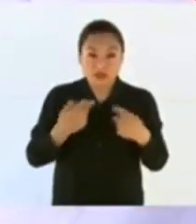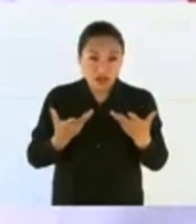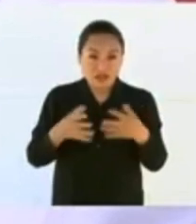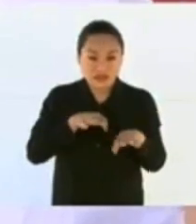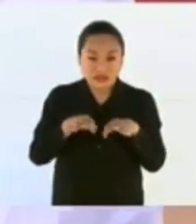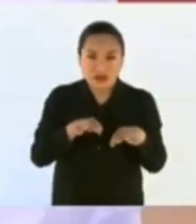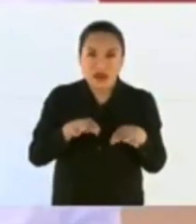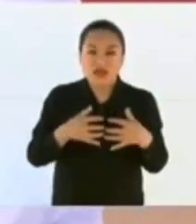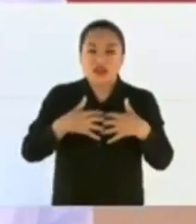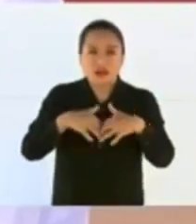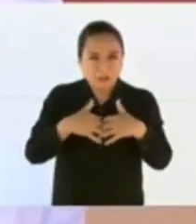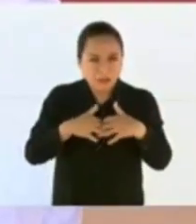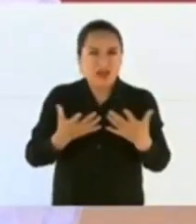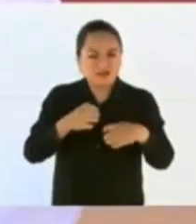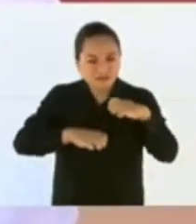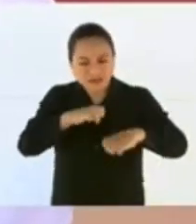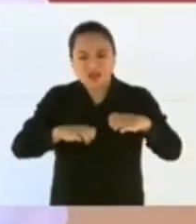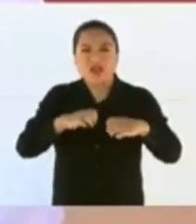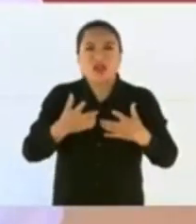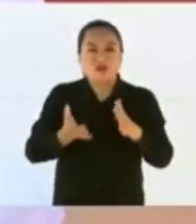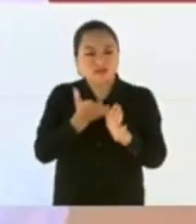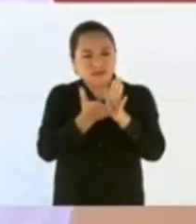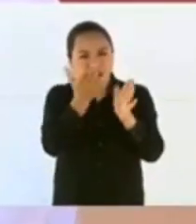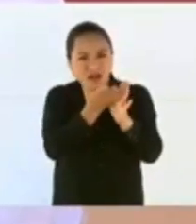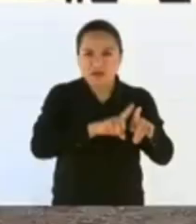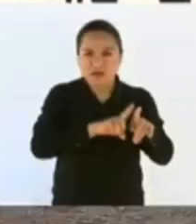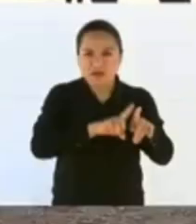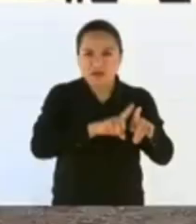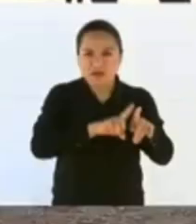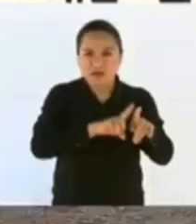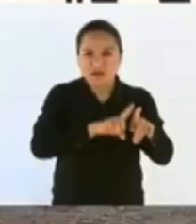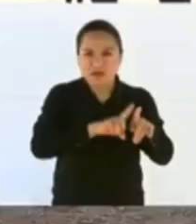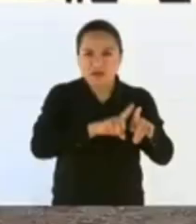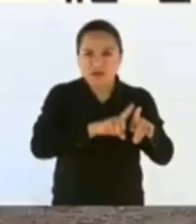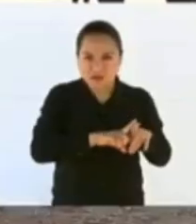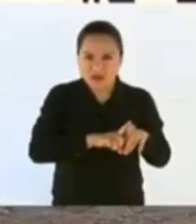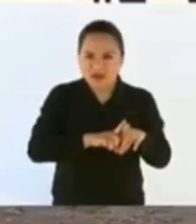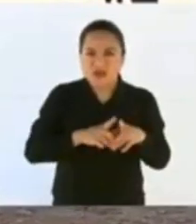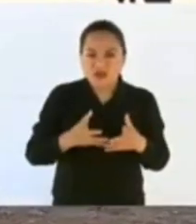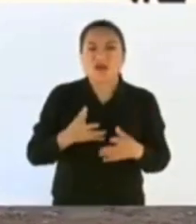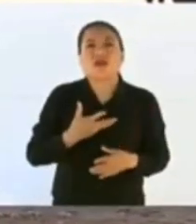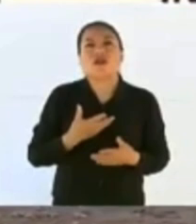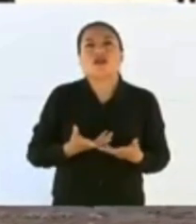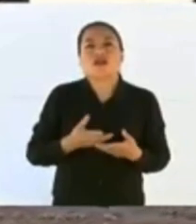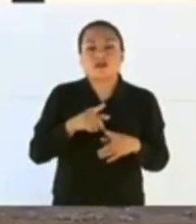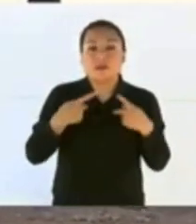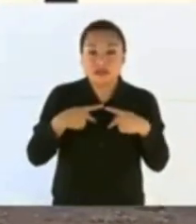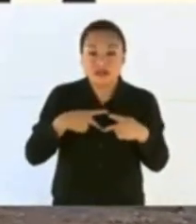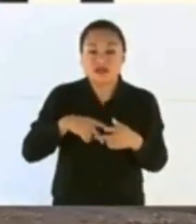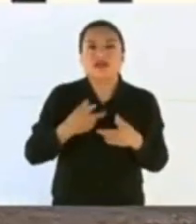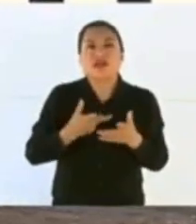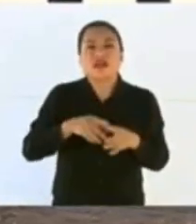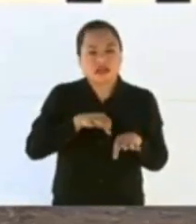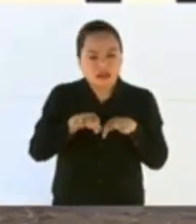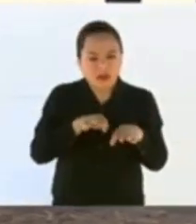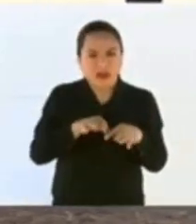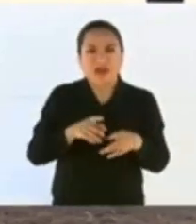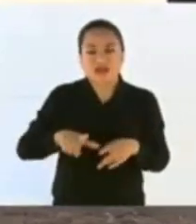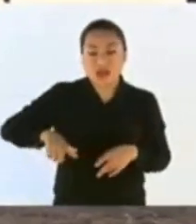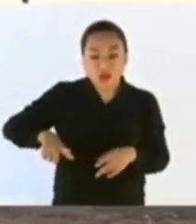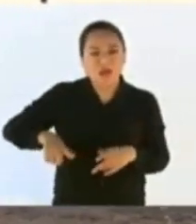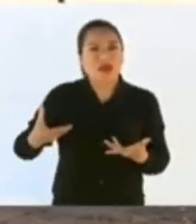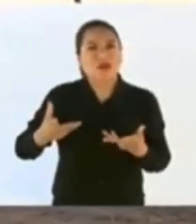constructoras y para gobiernos, para técnicos, funcionarios públicos.